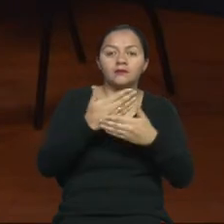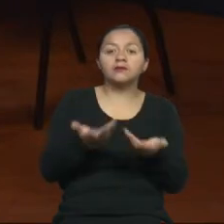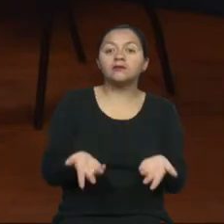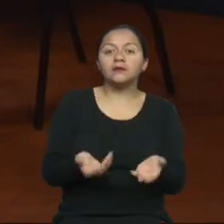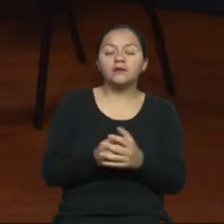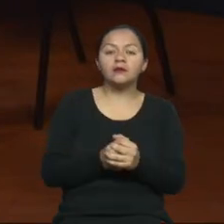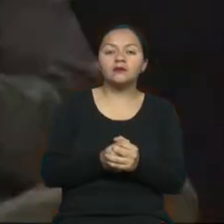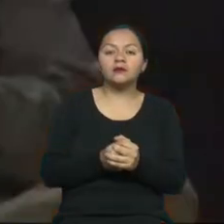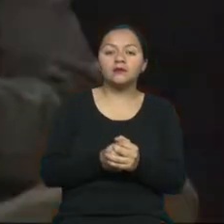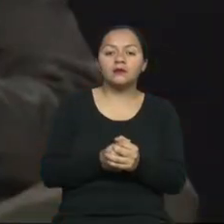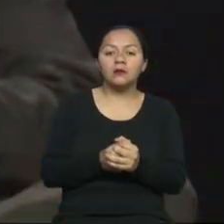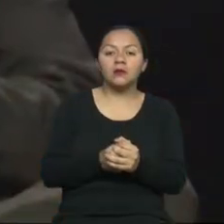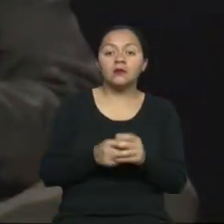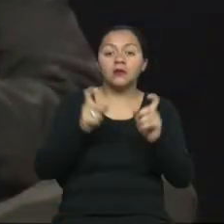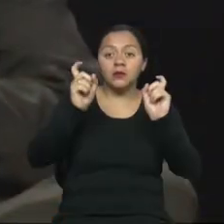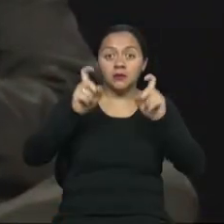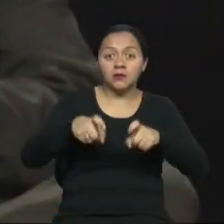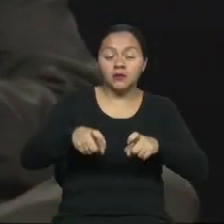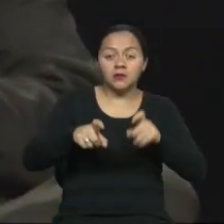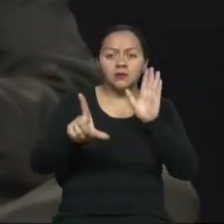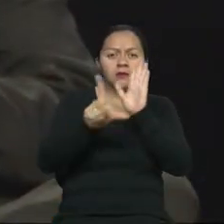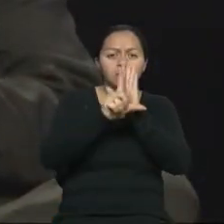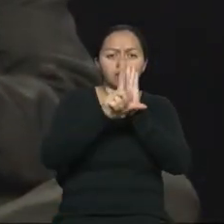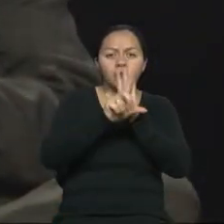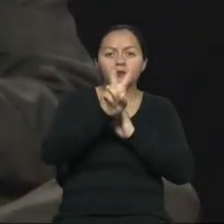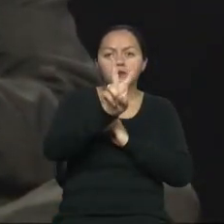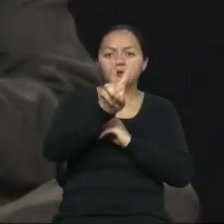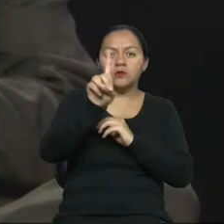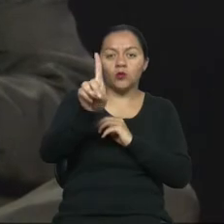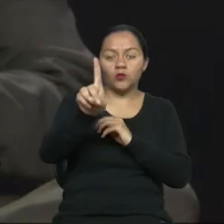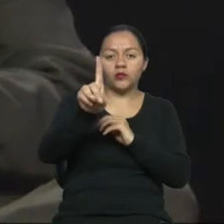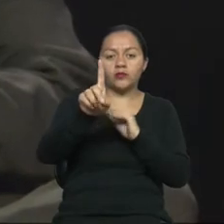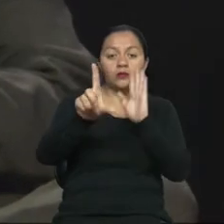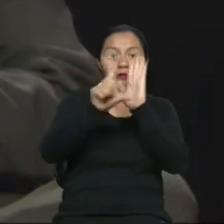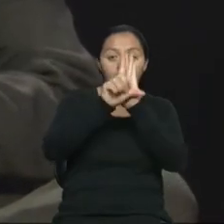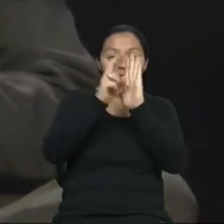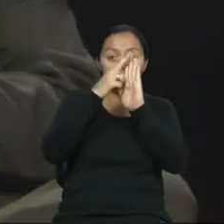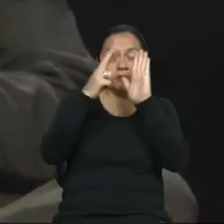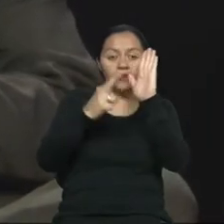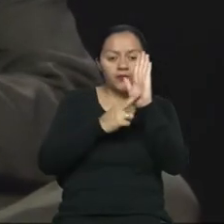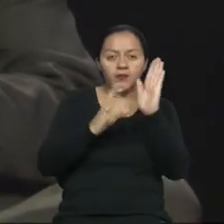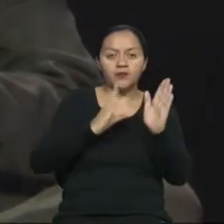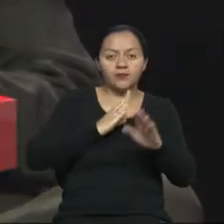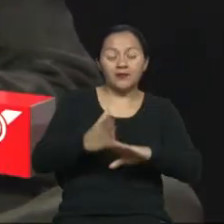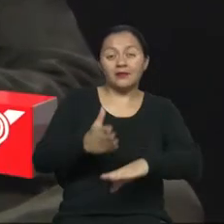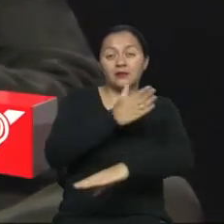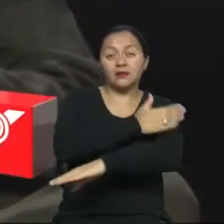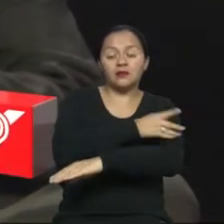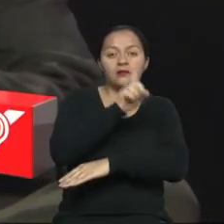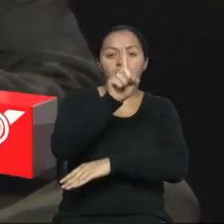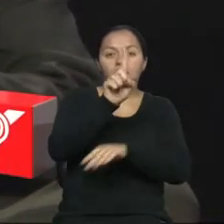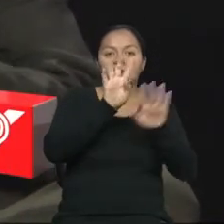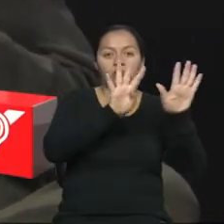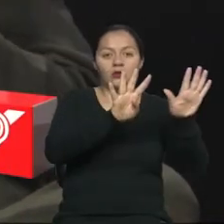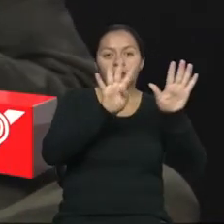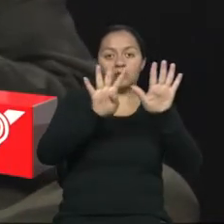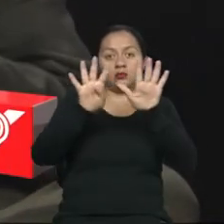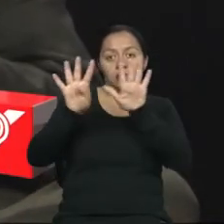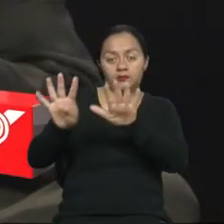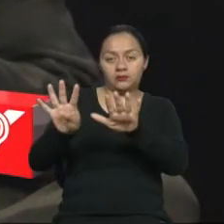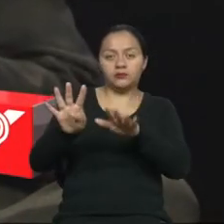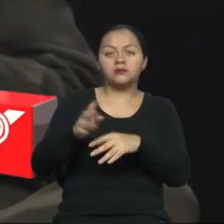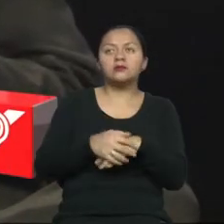De hecho, esas normas son las primeras 21 normas técnicas que en los años de 1999 y 2000 fueron